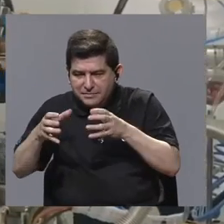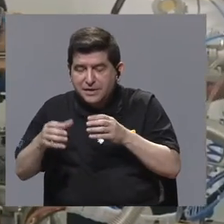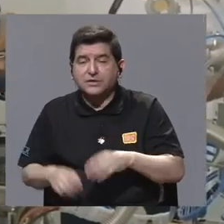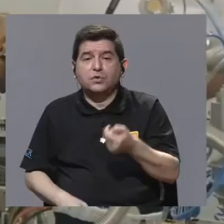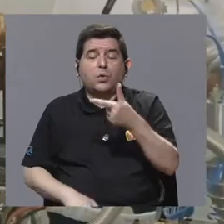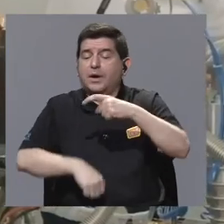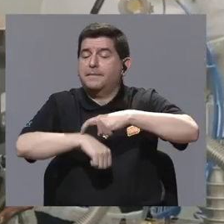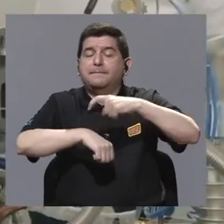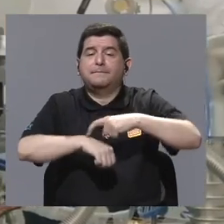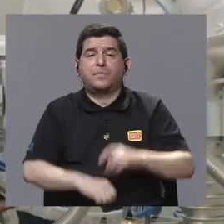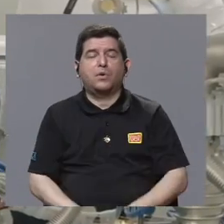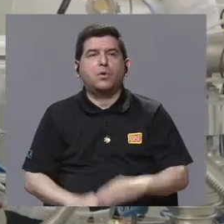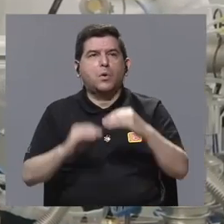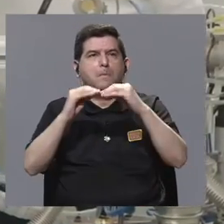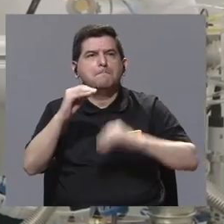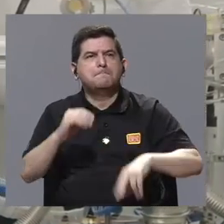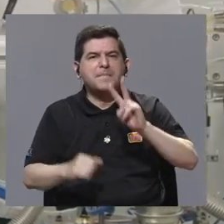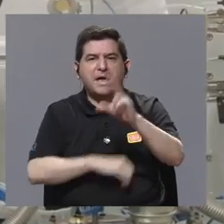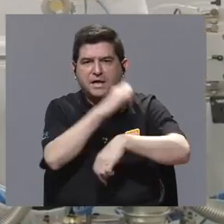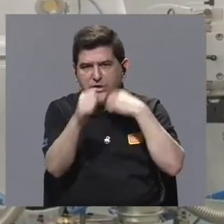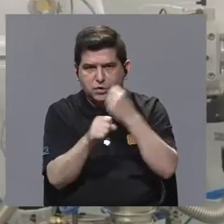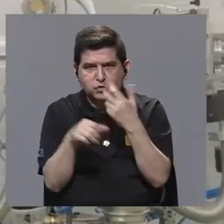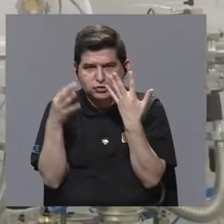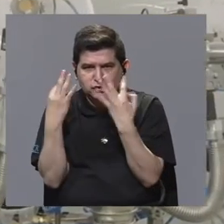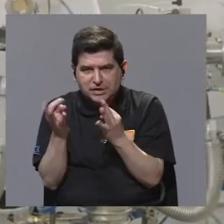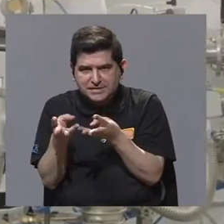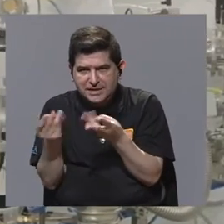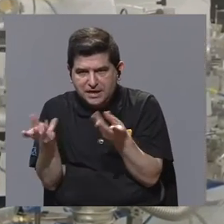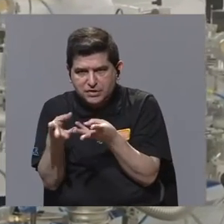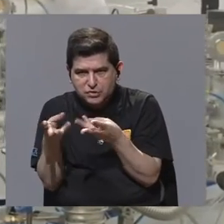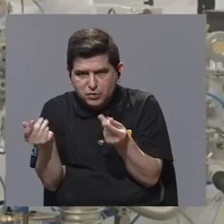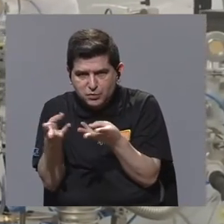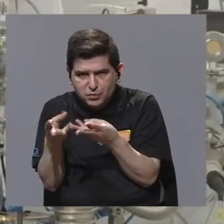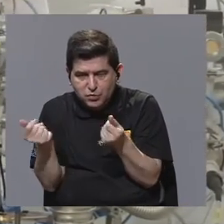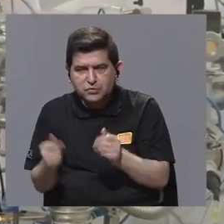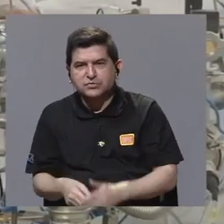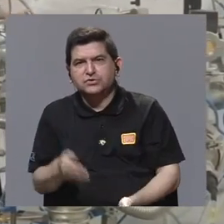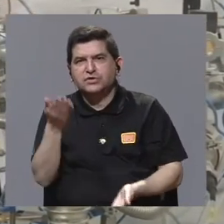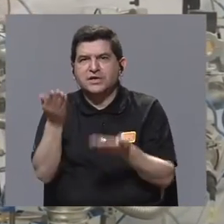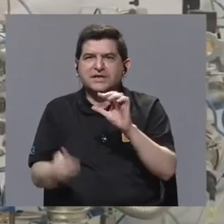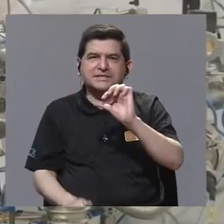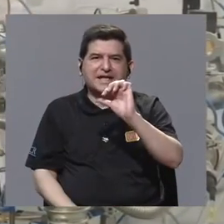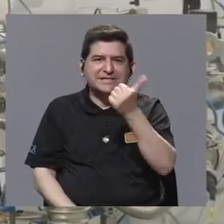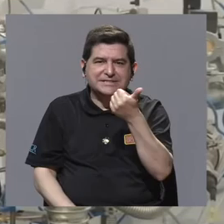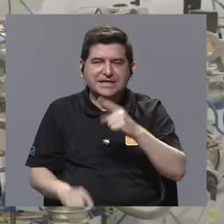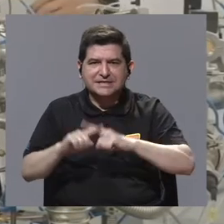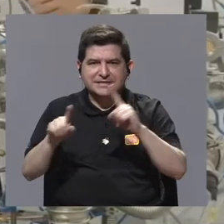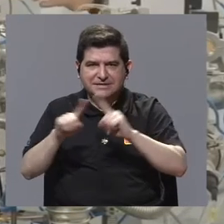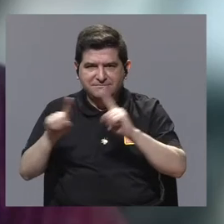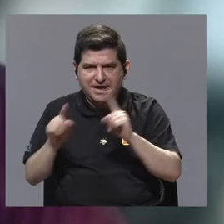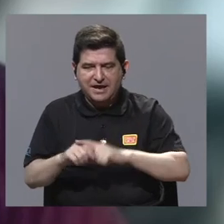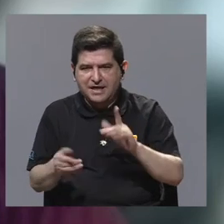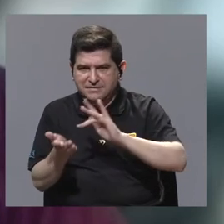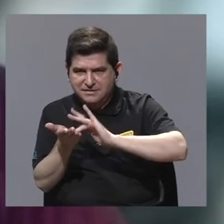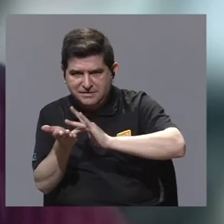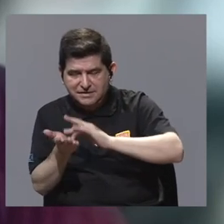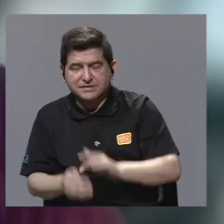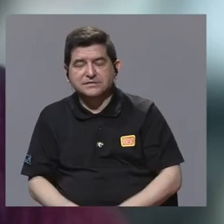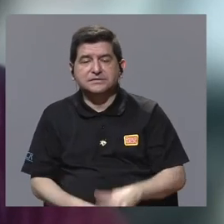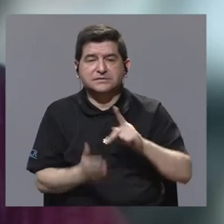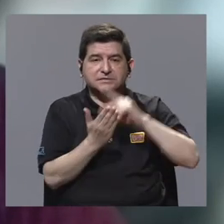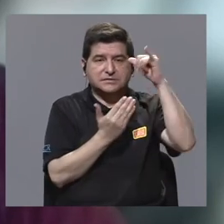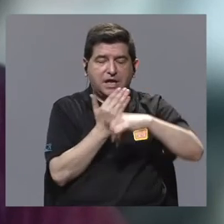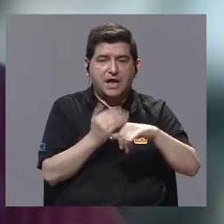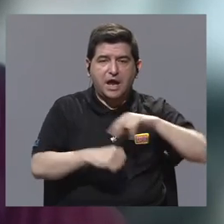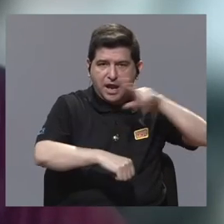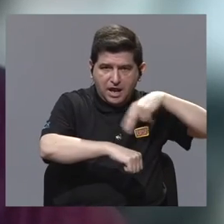corto periodo de tiempo. Eso es en menos de dos años, tratar de producir aproximadamente unos diez radiofármacos. Y con el proyecto